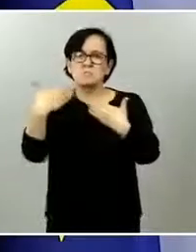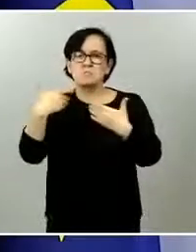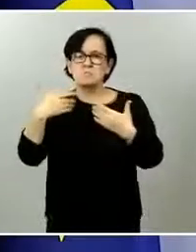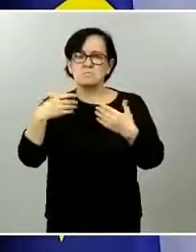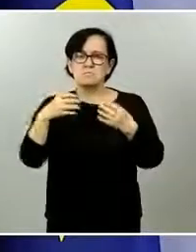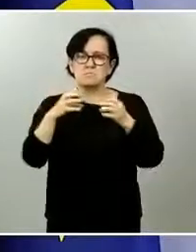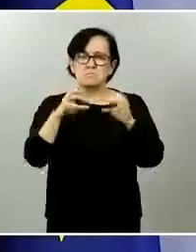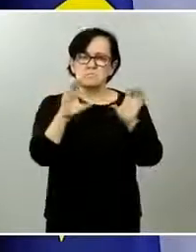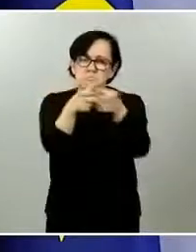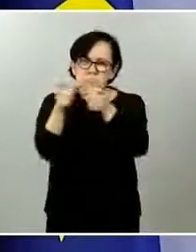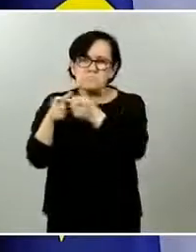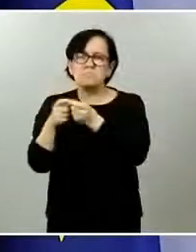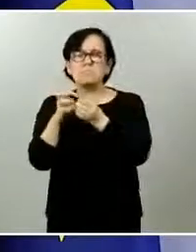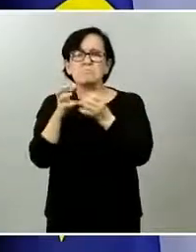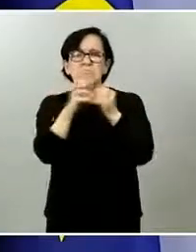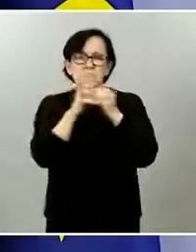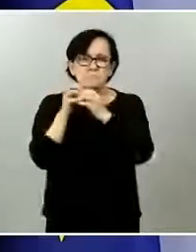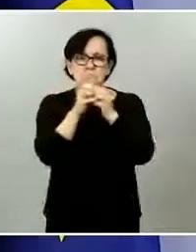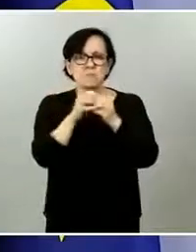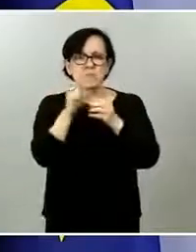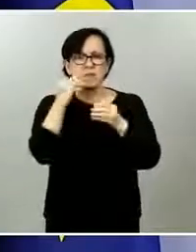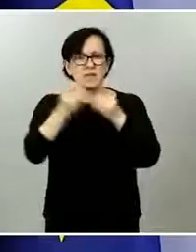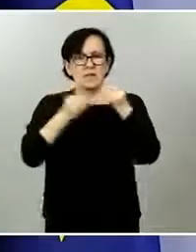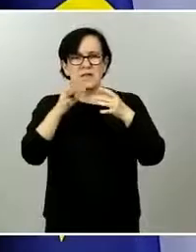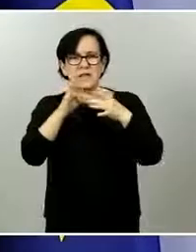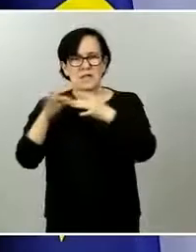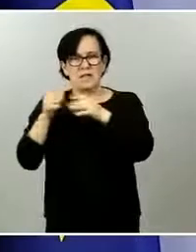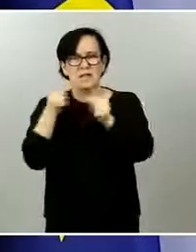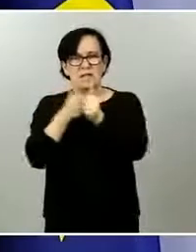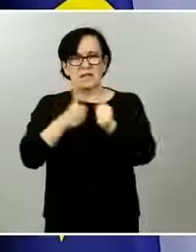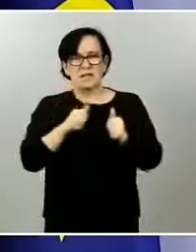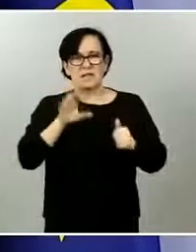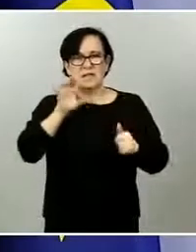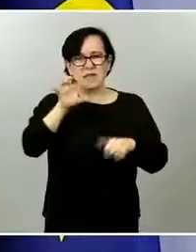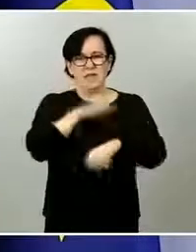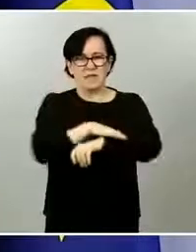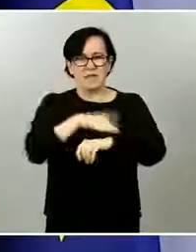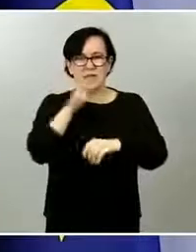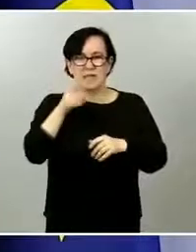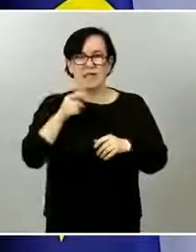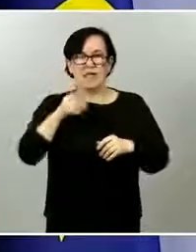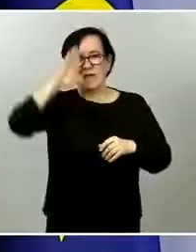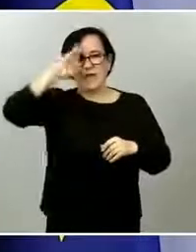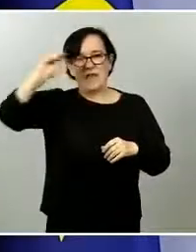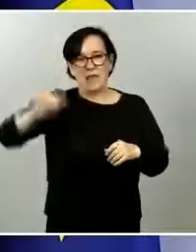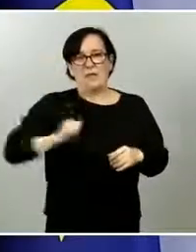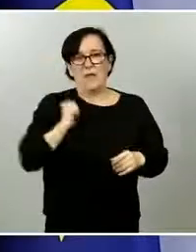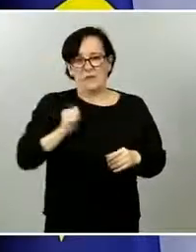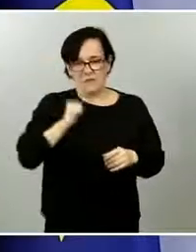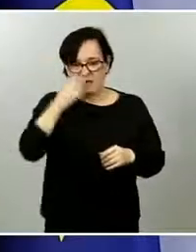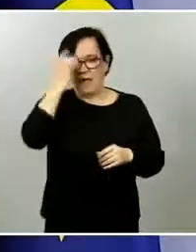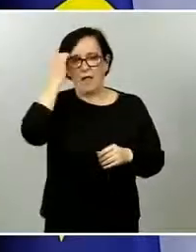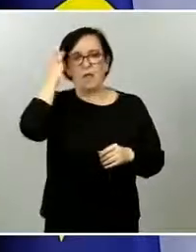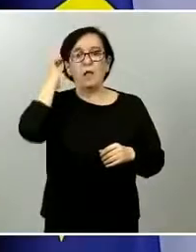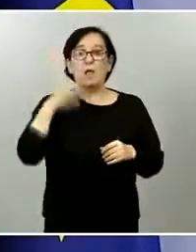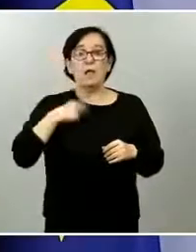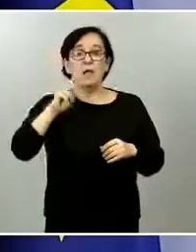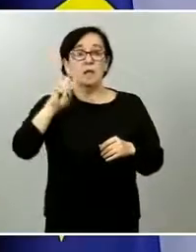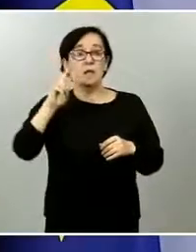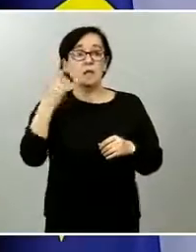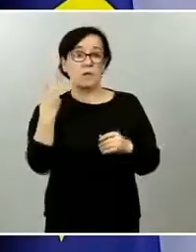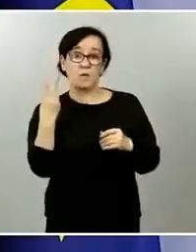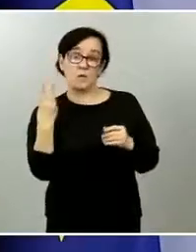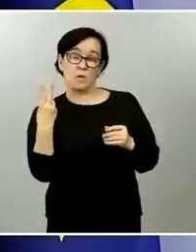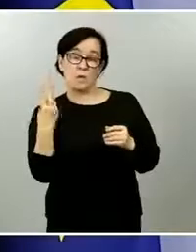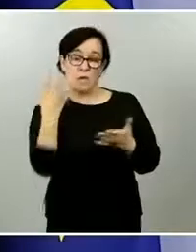detección de contactos estrechos estas cuestiones las estamos trabajando con nuestros socios europeos estamos en varios procesos de discusión pero está